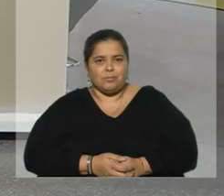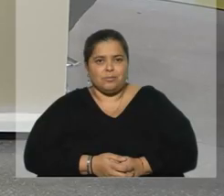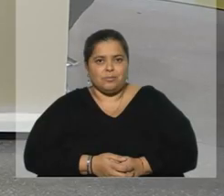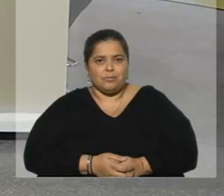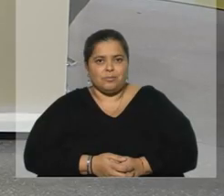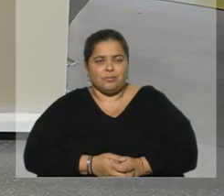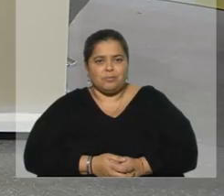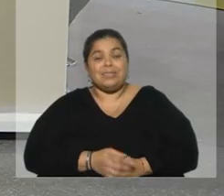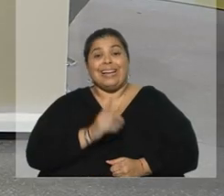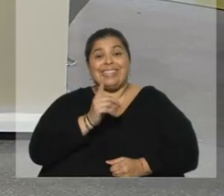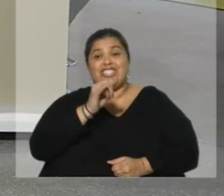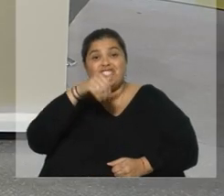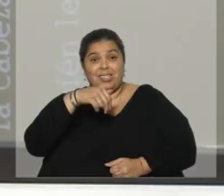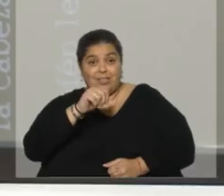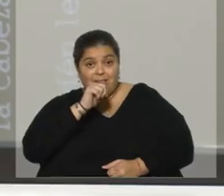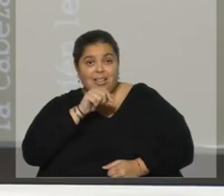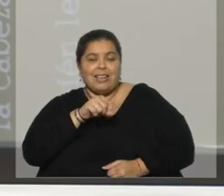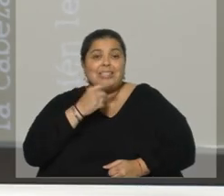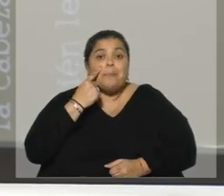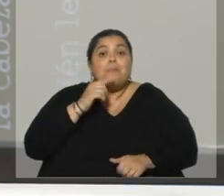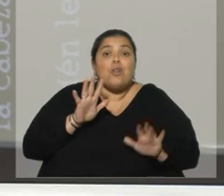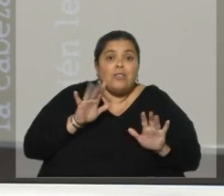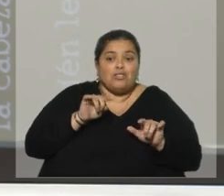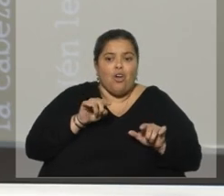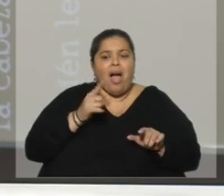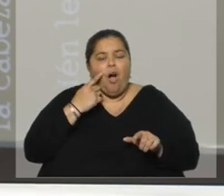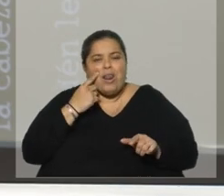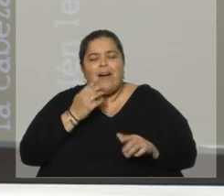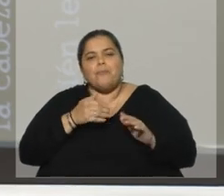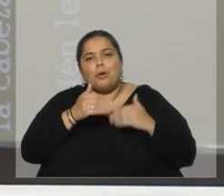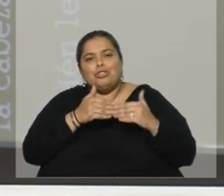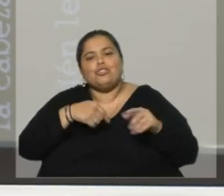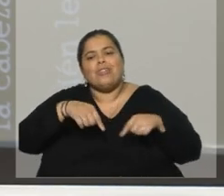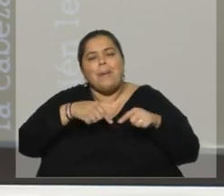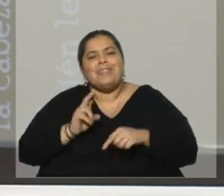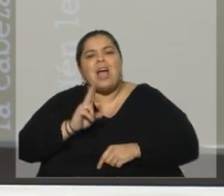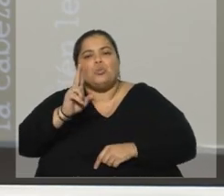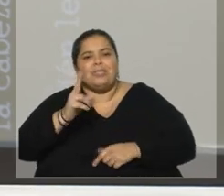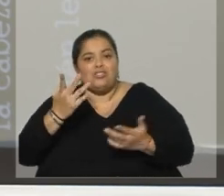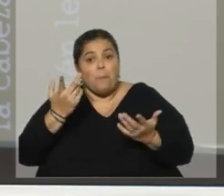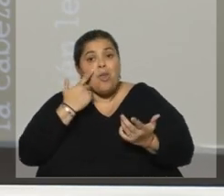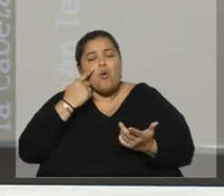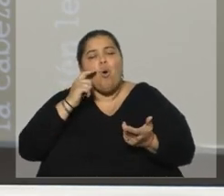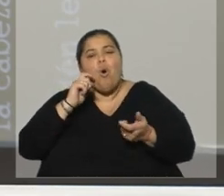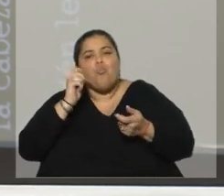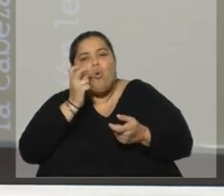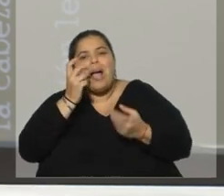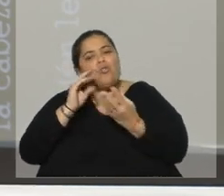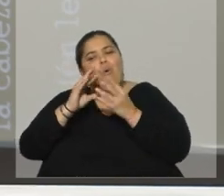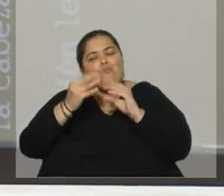Bueno, el GIN, como decías, es un prototipo, está en el proceso de autorización, pero bueno, en el marco de todo esto que está buscando la regulación,